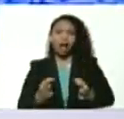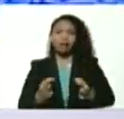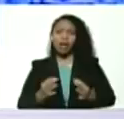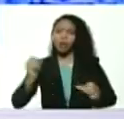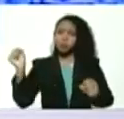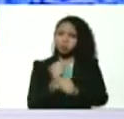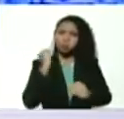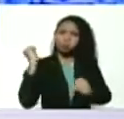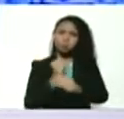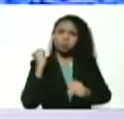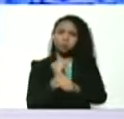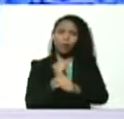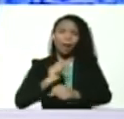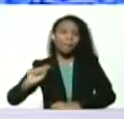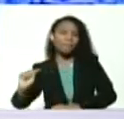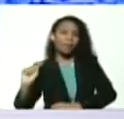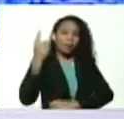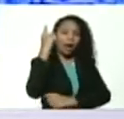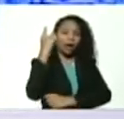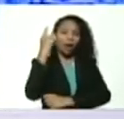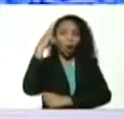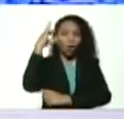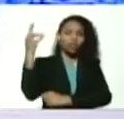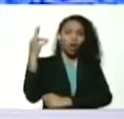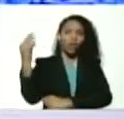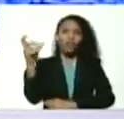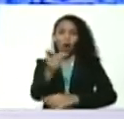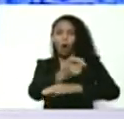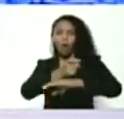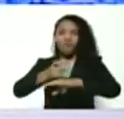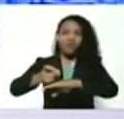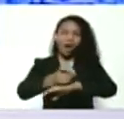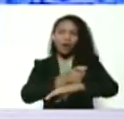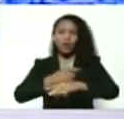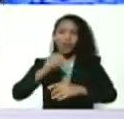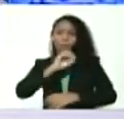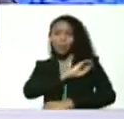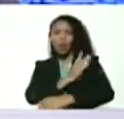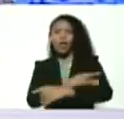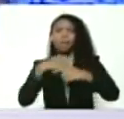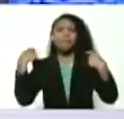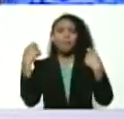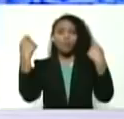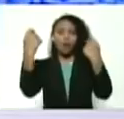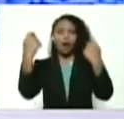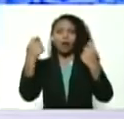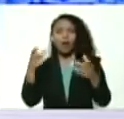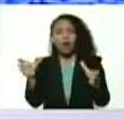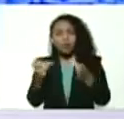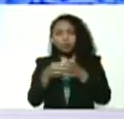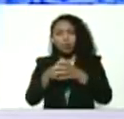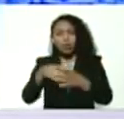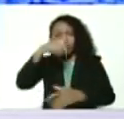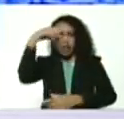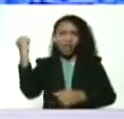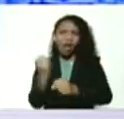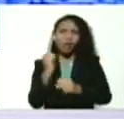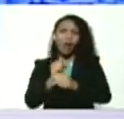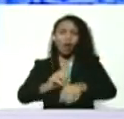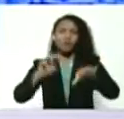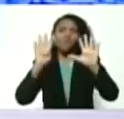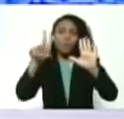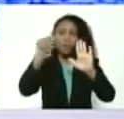trabajando el primer consejo de gobierno del poder popular con la clase obrera nueve puntos